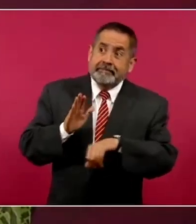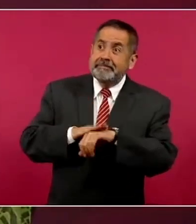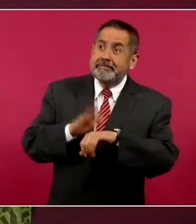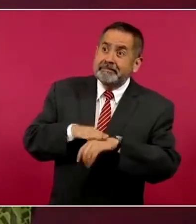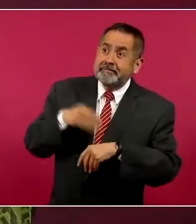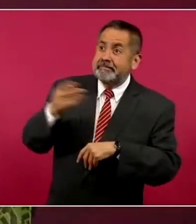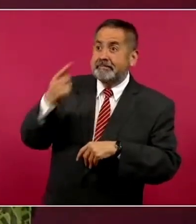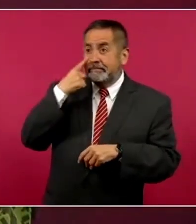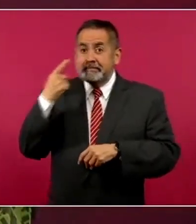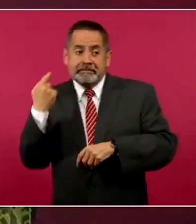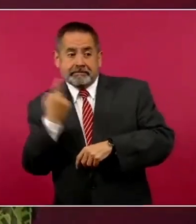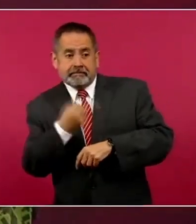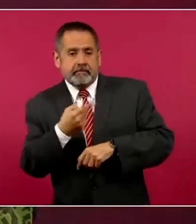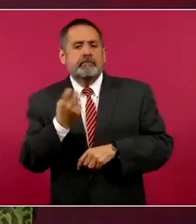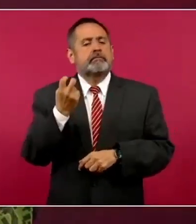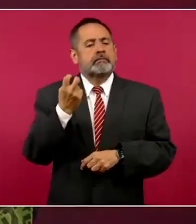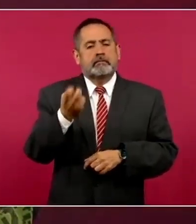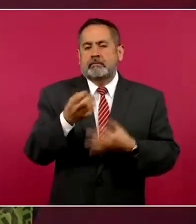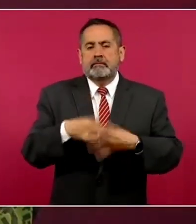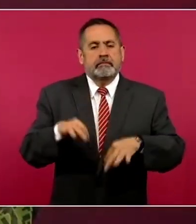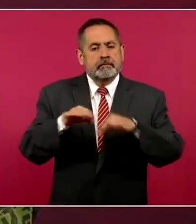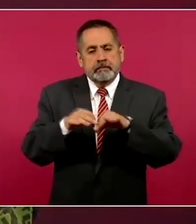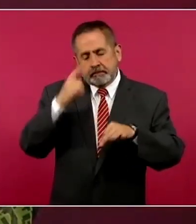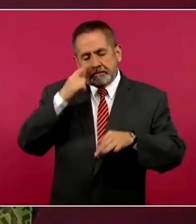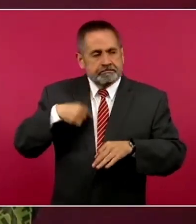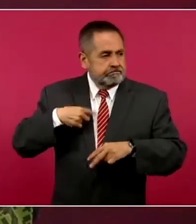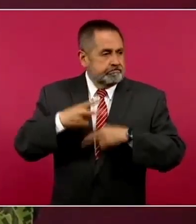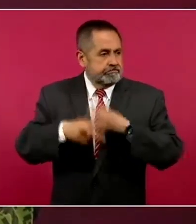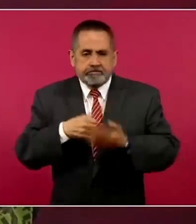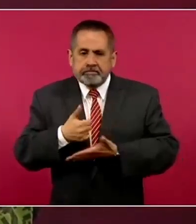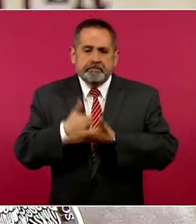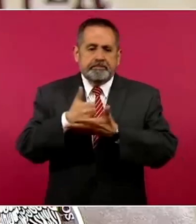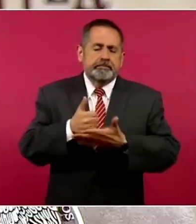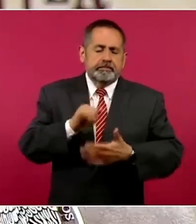seguridad es importante para poder actuar.